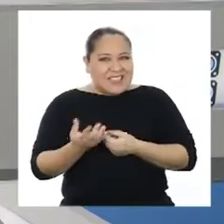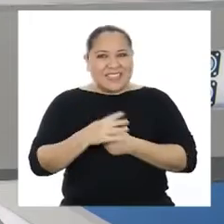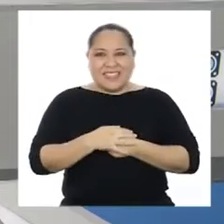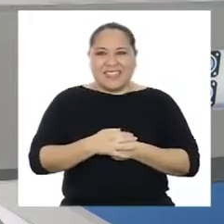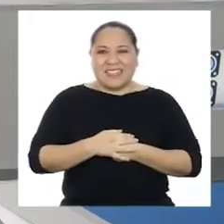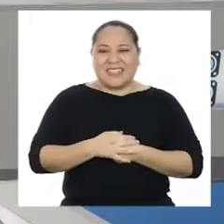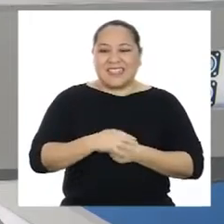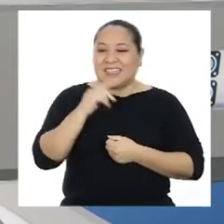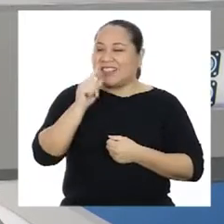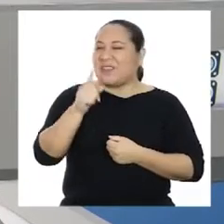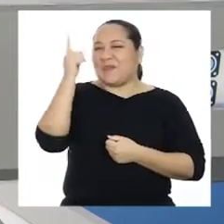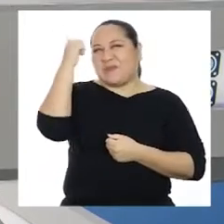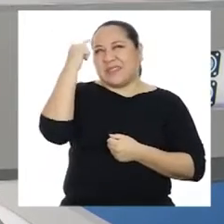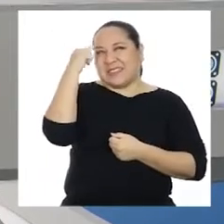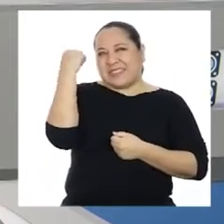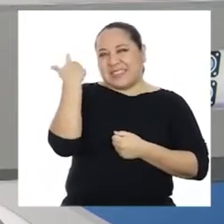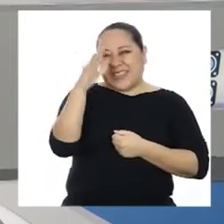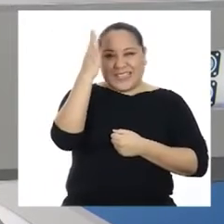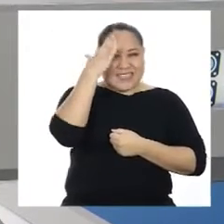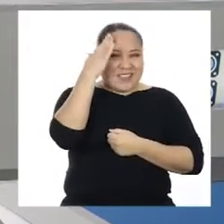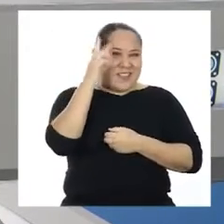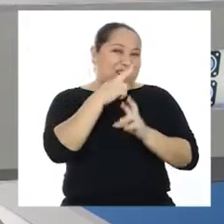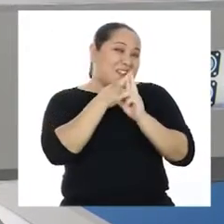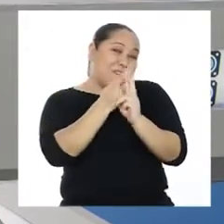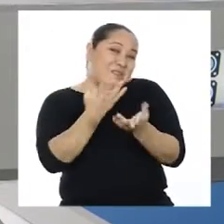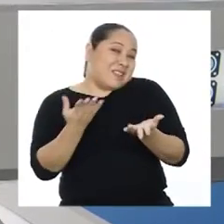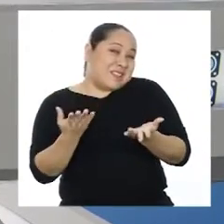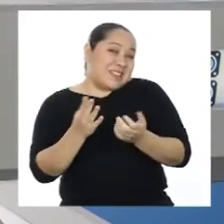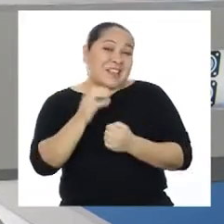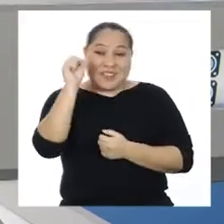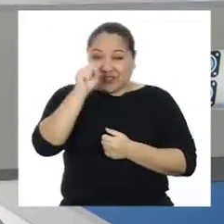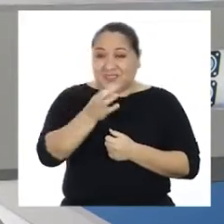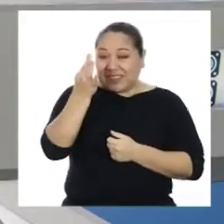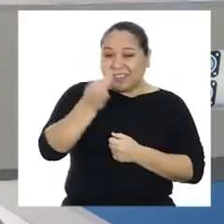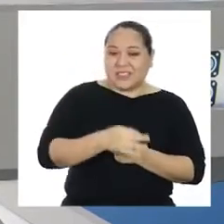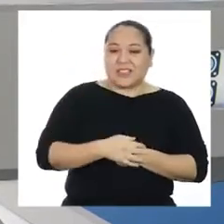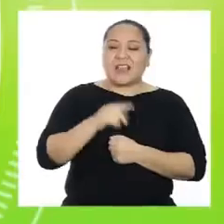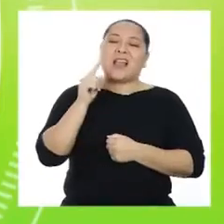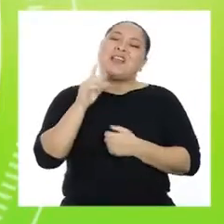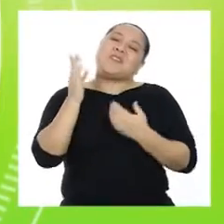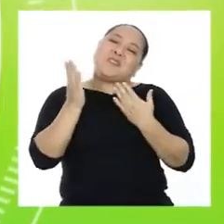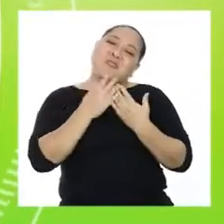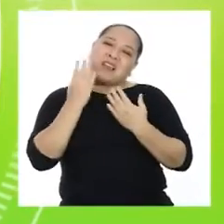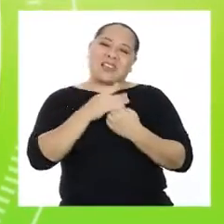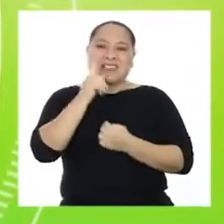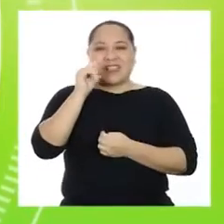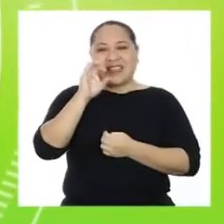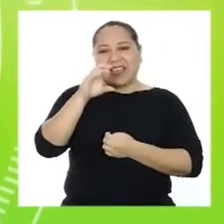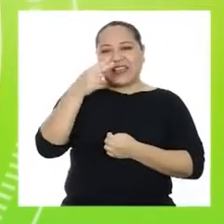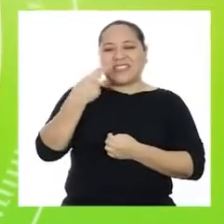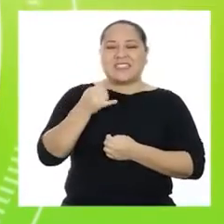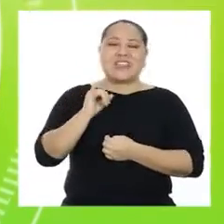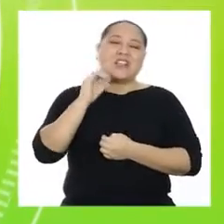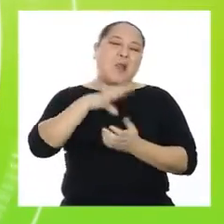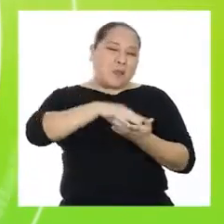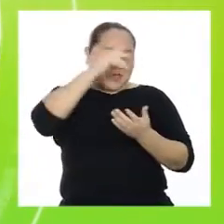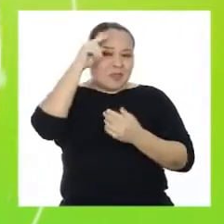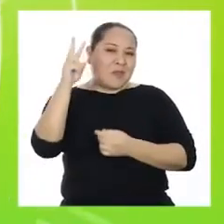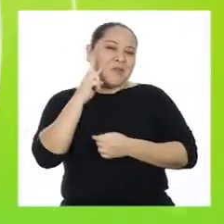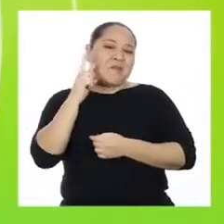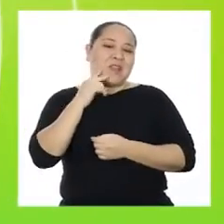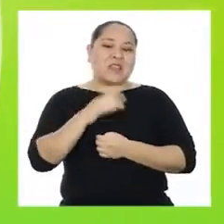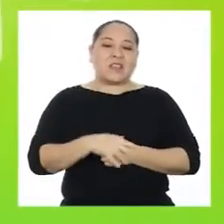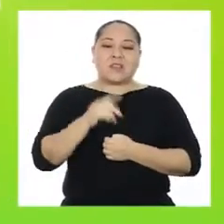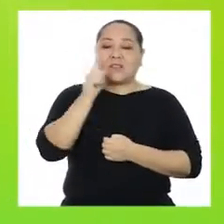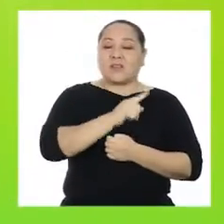interesante! Creo que ya saben la respuesta, ¿no? Eso es fácil, Tetchy. Lo aprendimos el